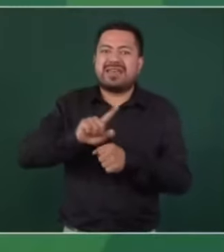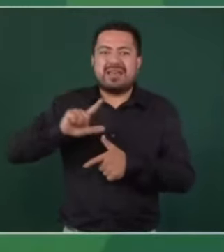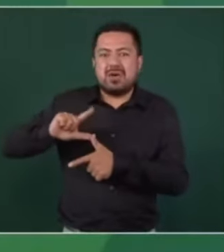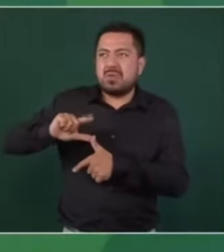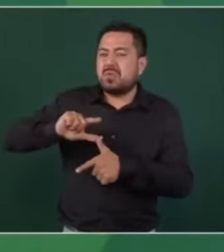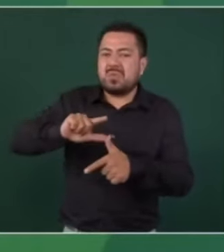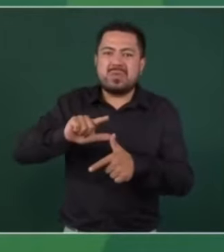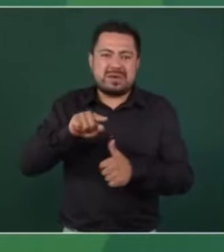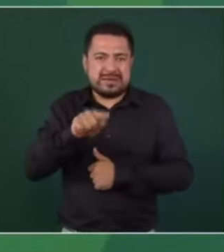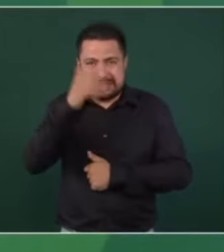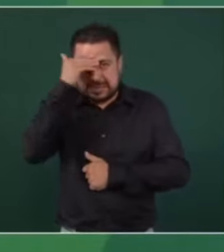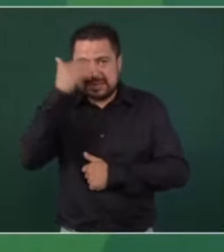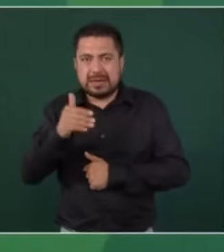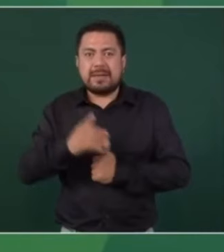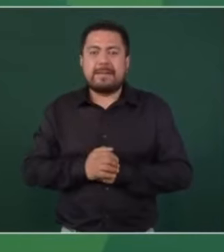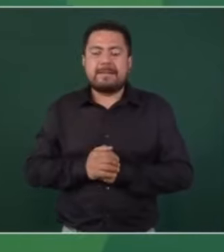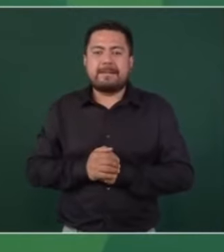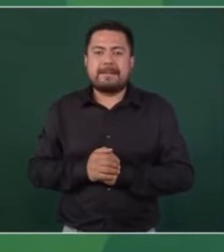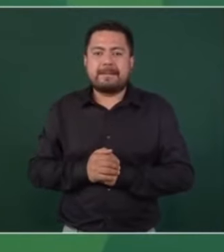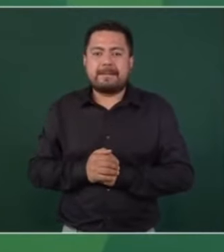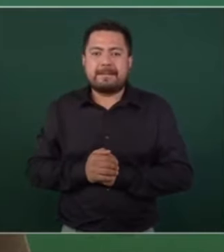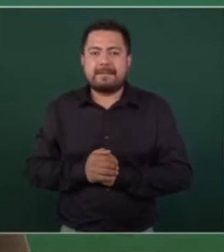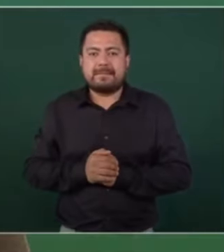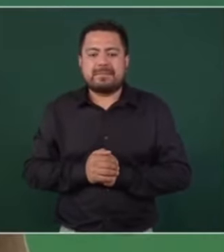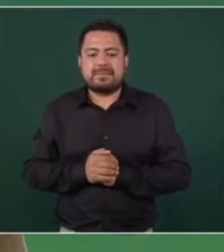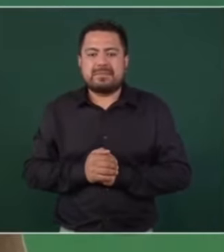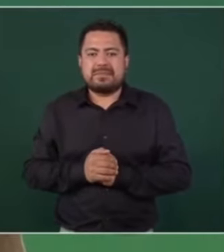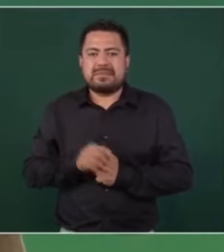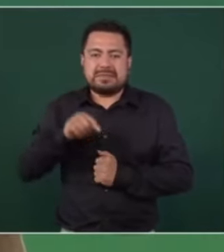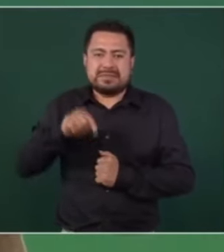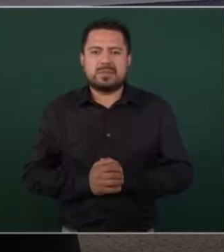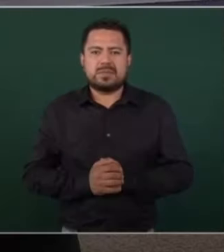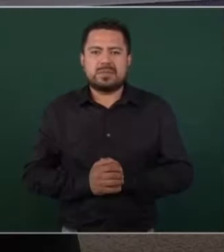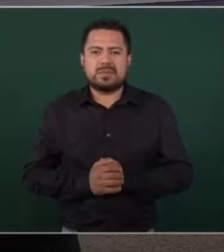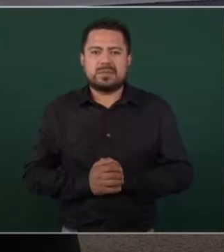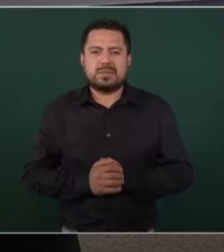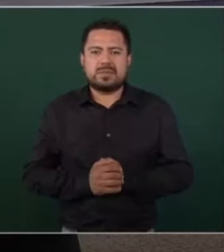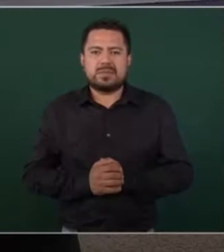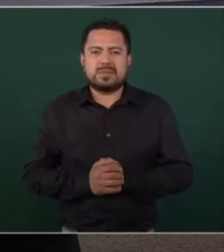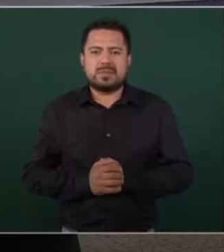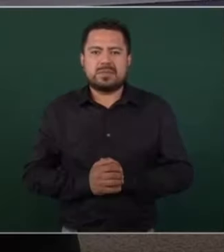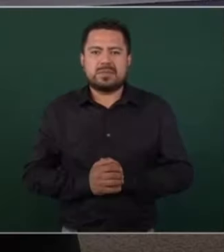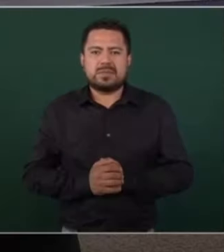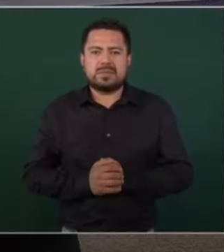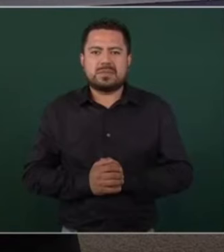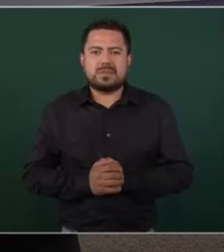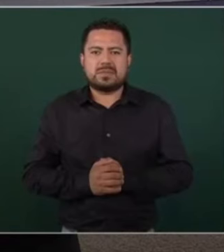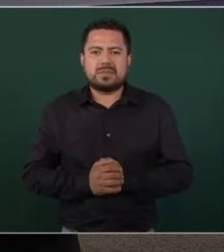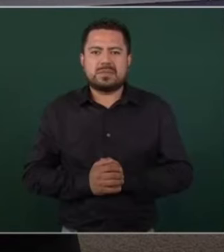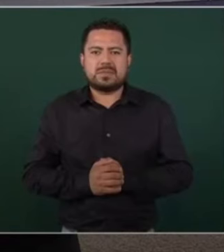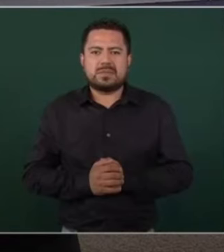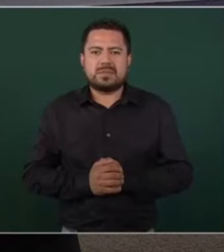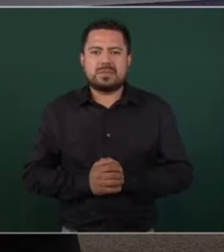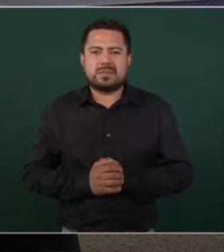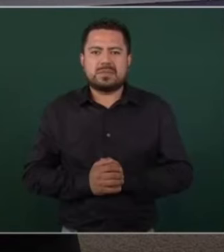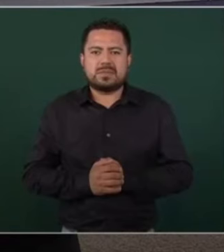cierra el hocico a la oposición con todo esto que informó al pueblo de México. Pues vamos amigos rápidamente